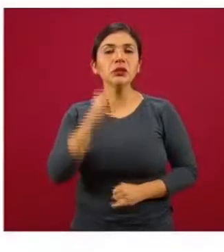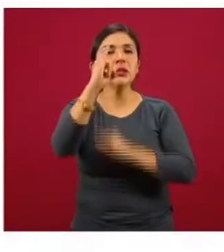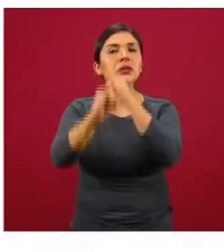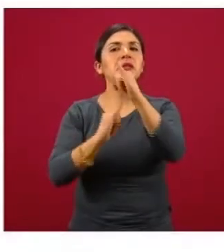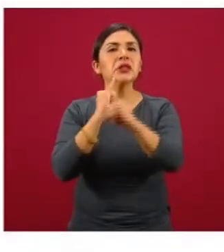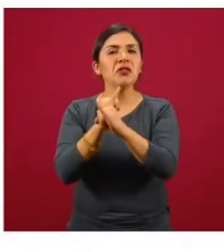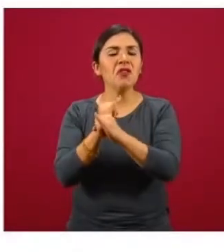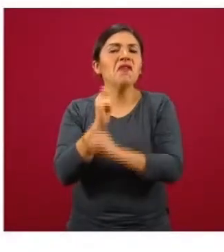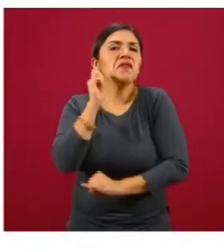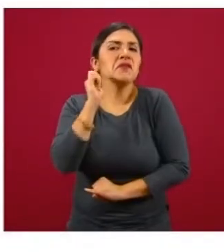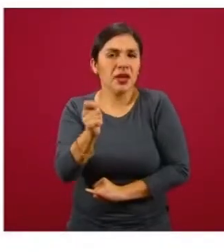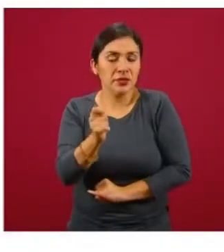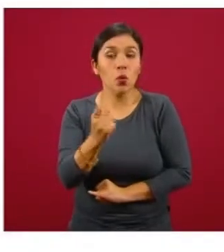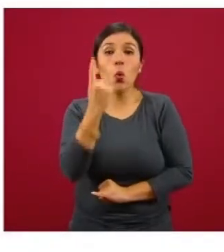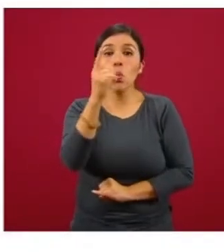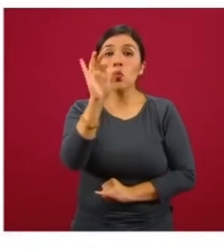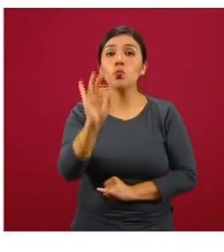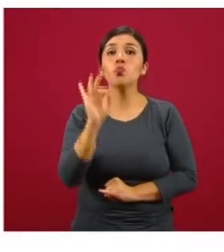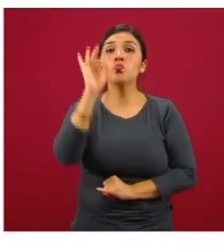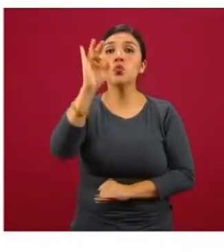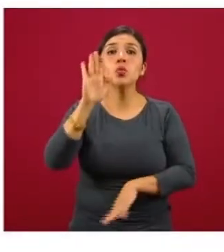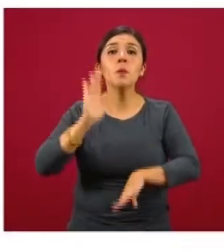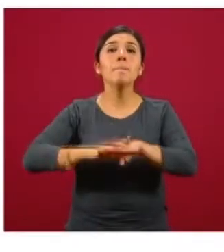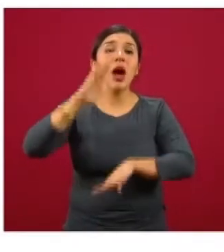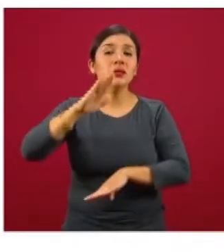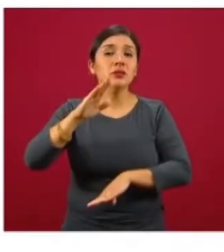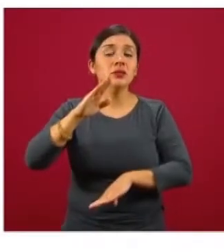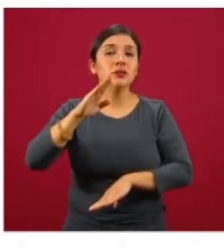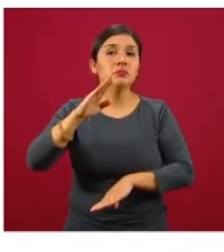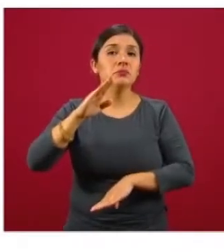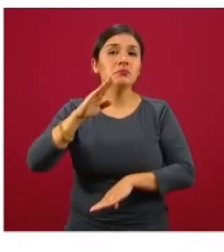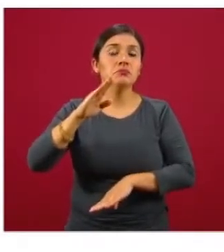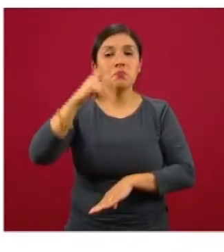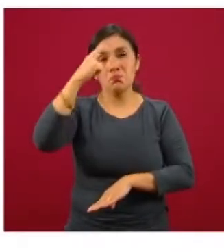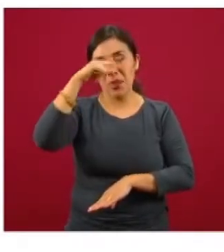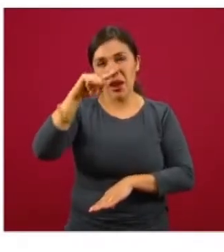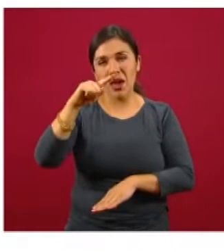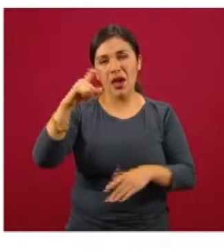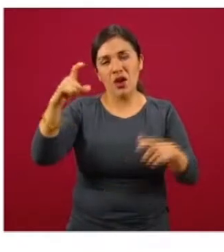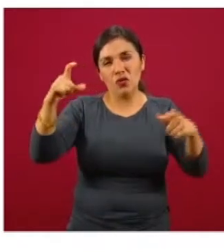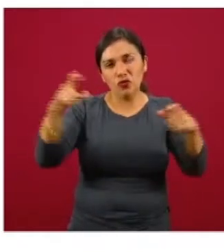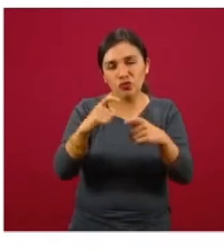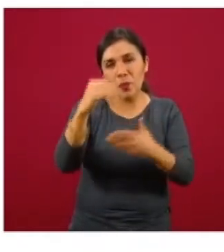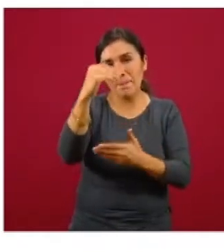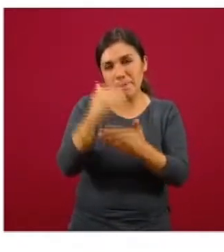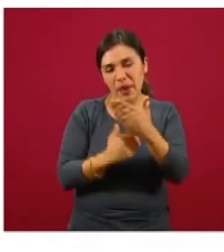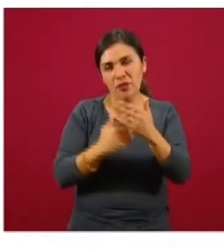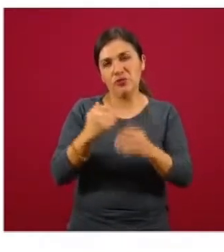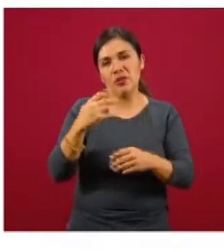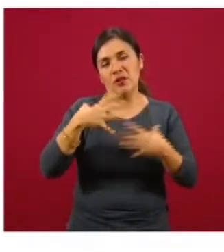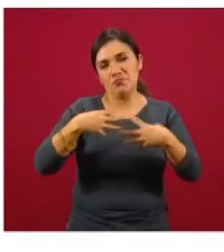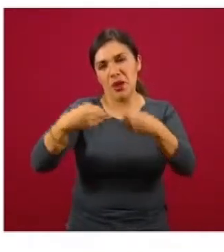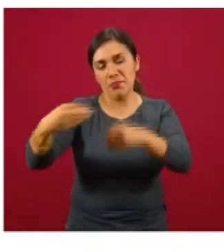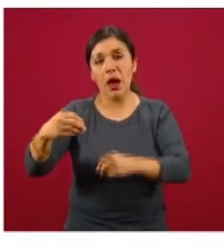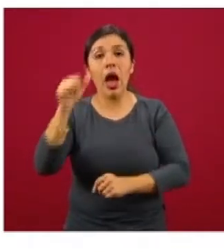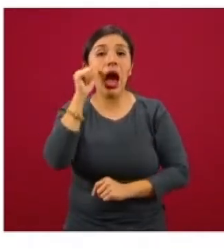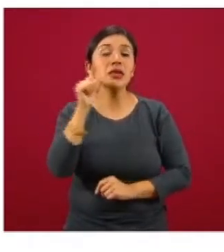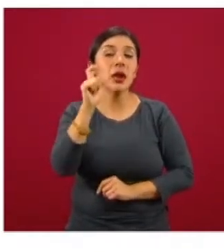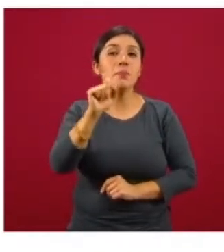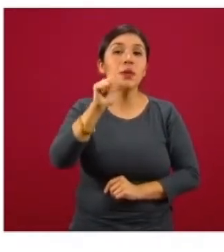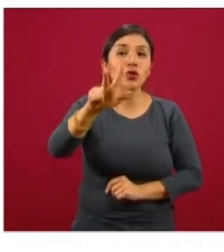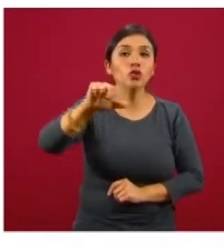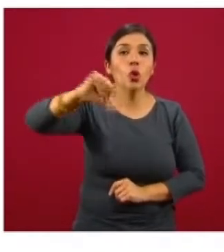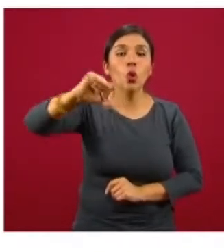La Secretaría de Salud Federal informó este jueves 14 de mayo que los contagios por COVID-19 acumulados son 42.595.